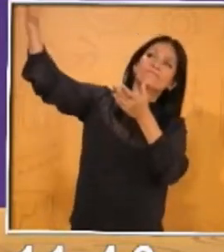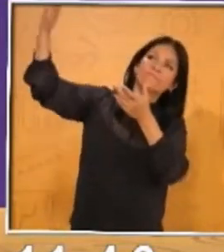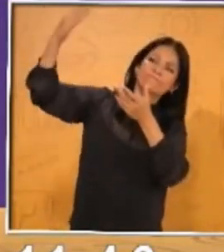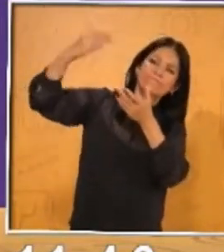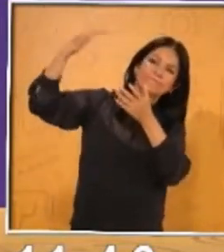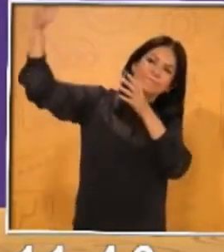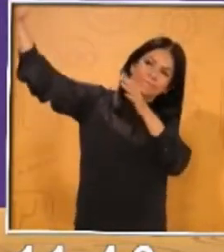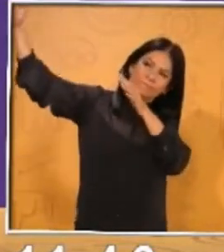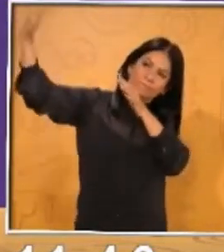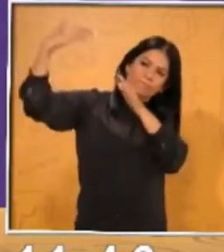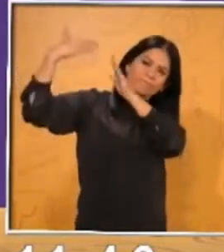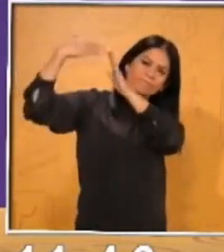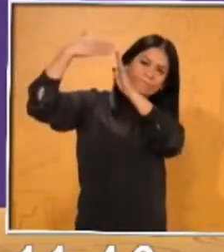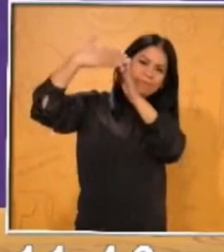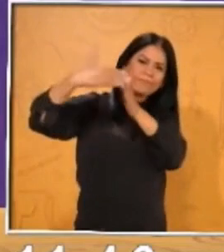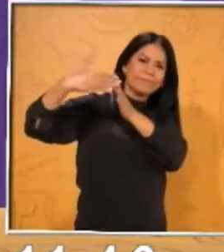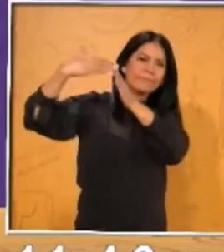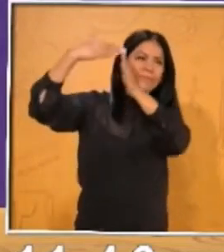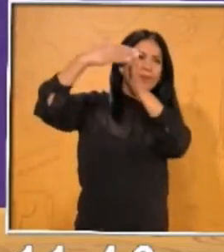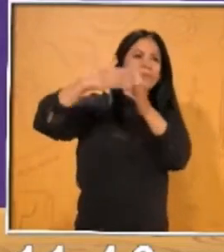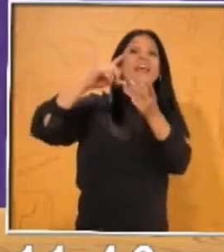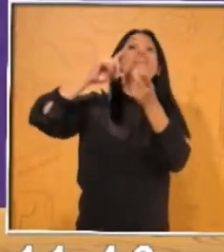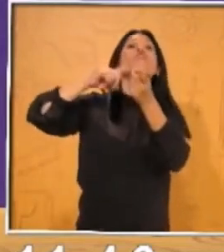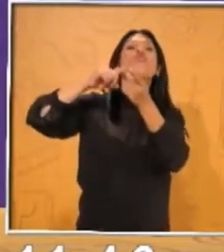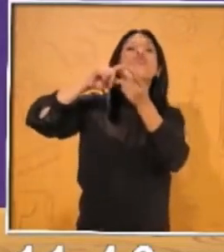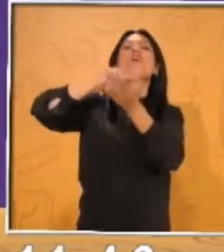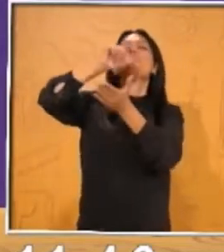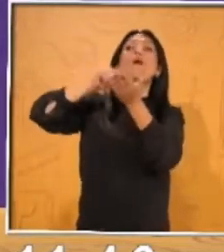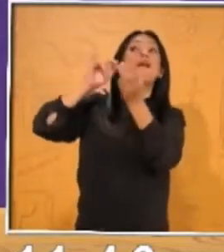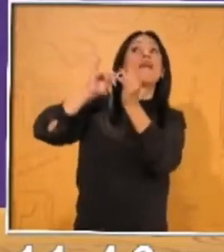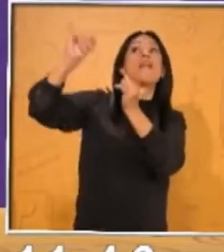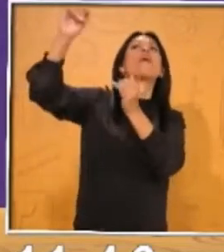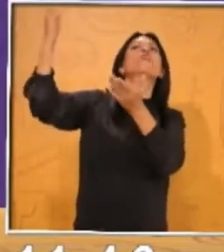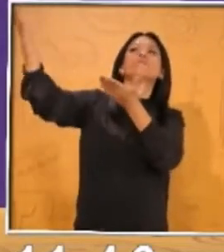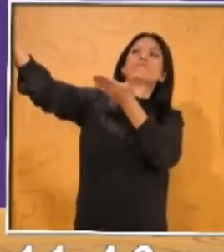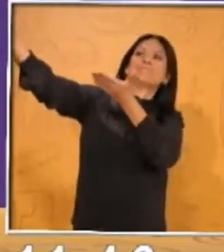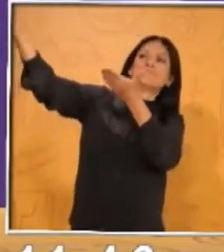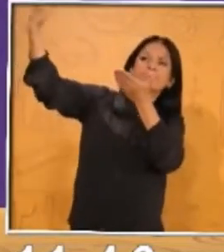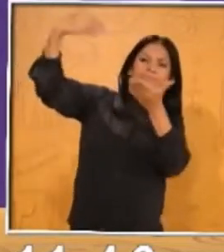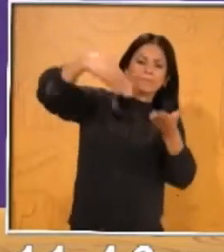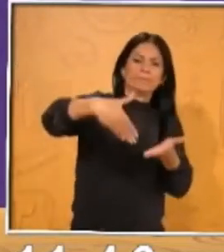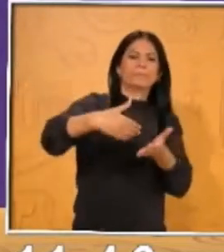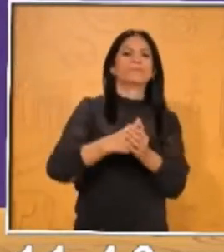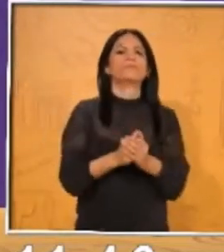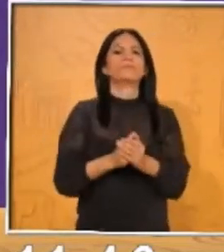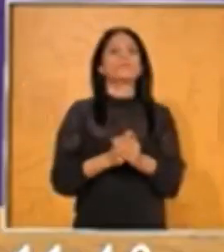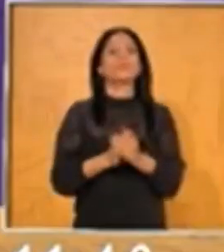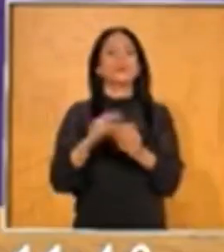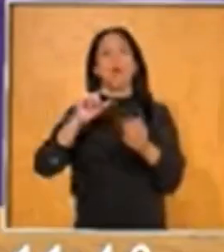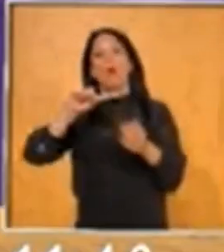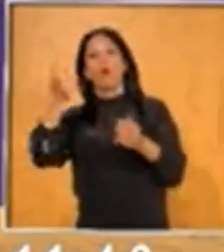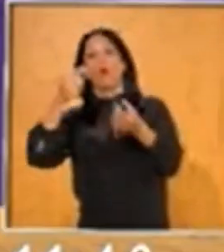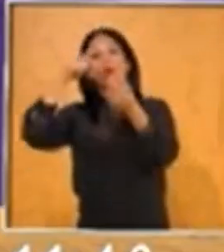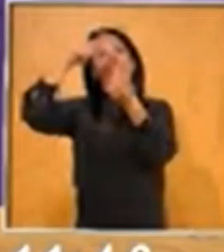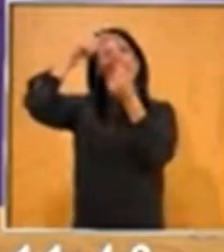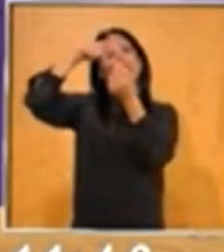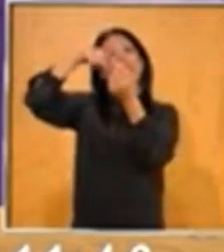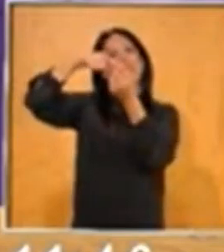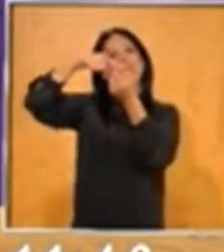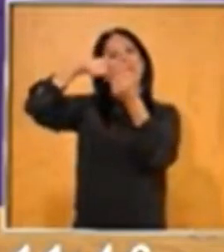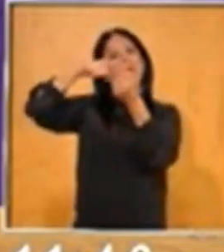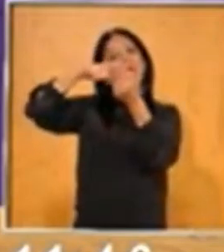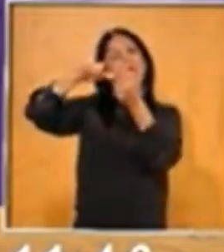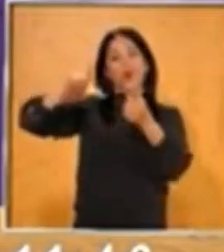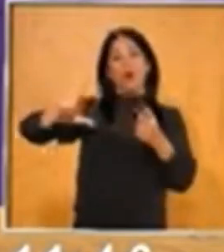embarcaciones, esos viajes que hicieron? Siguiente pregunta, ¿quién gobernó nuestro territorio